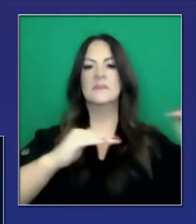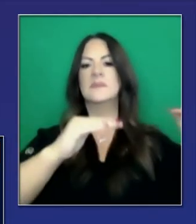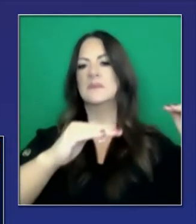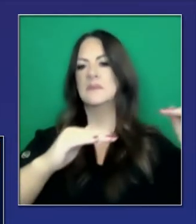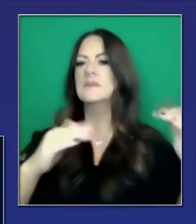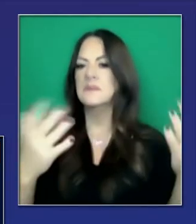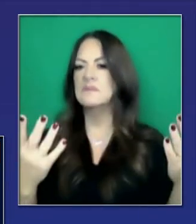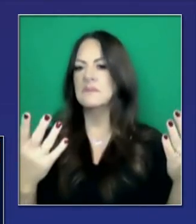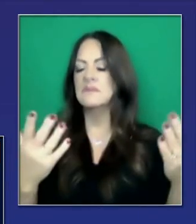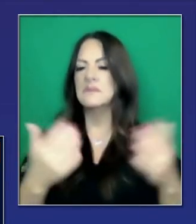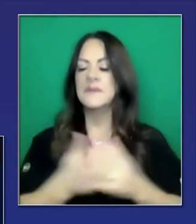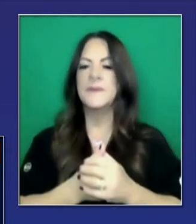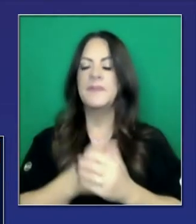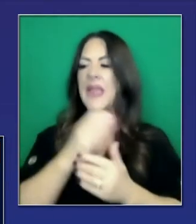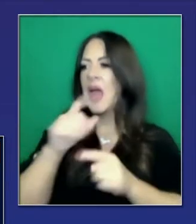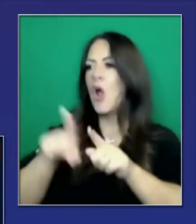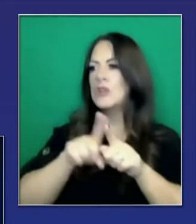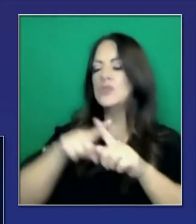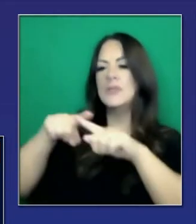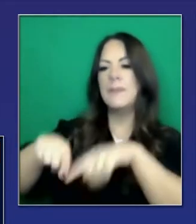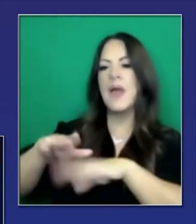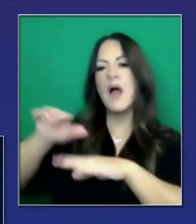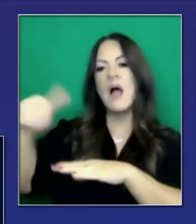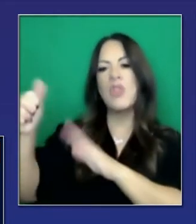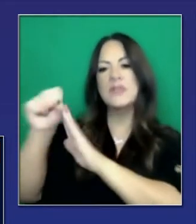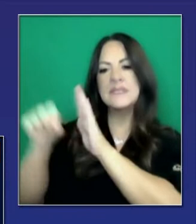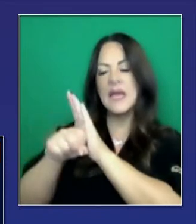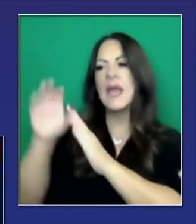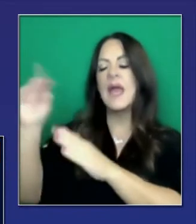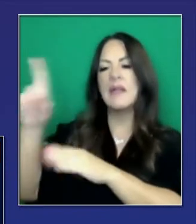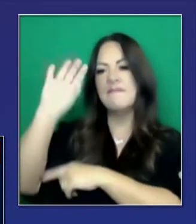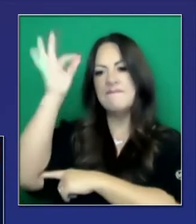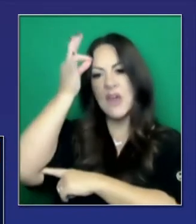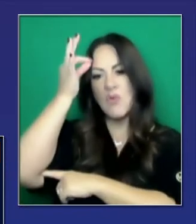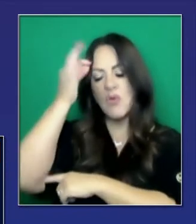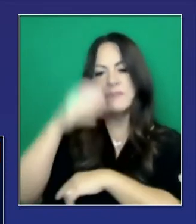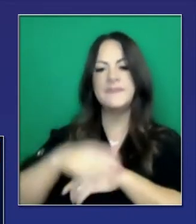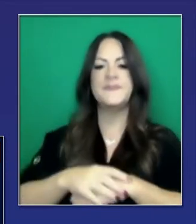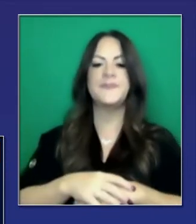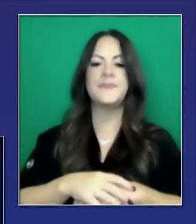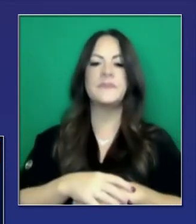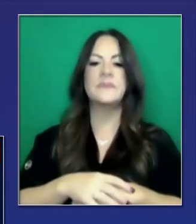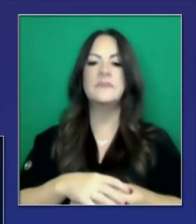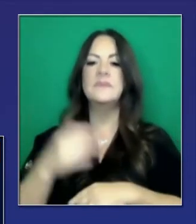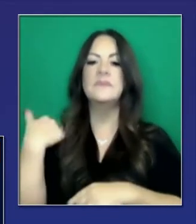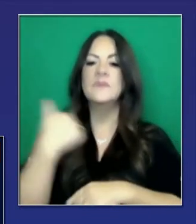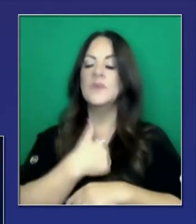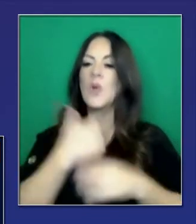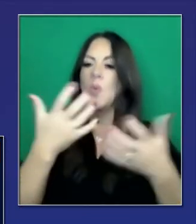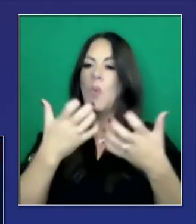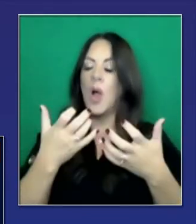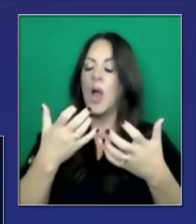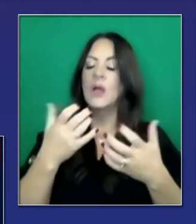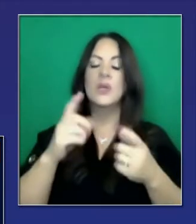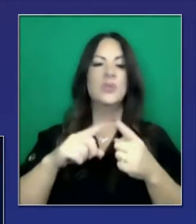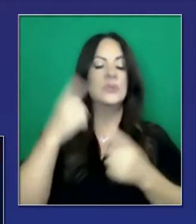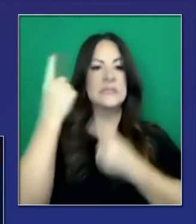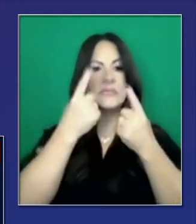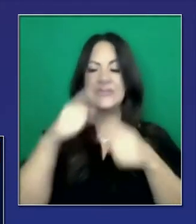pero también dentro de la región. Y estamos fijándonos en planificación de atención continua.